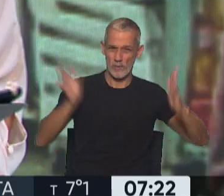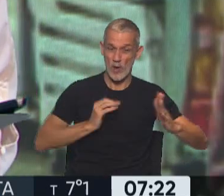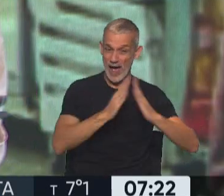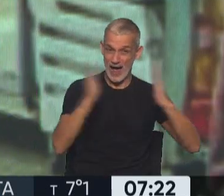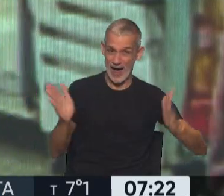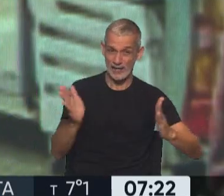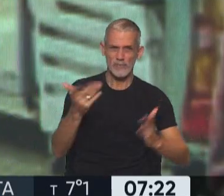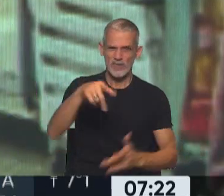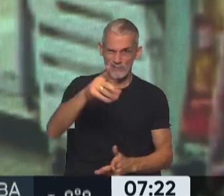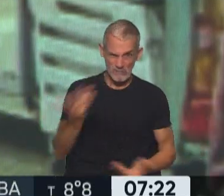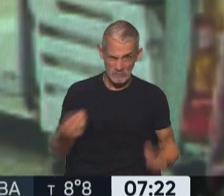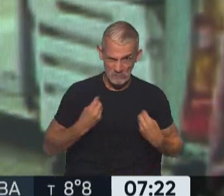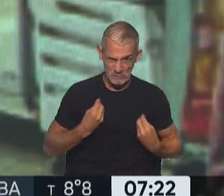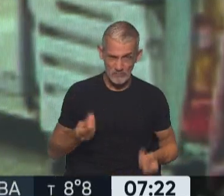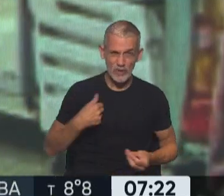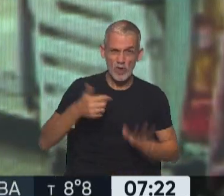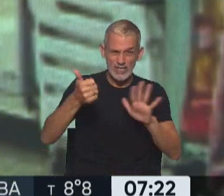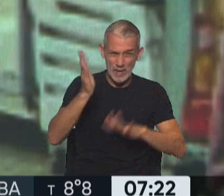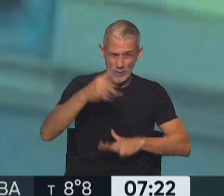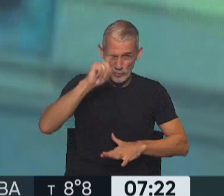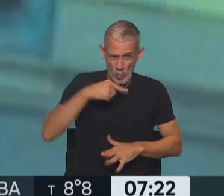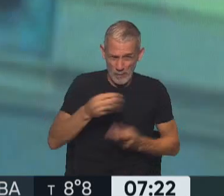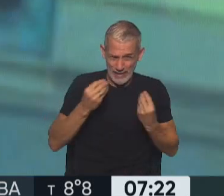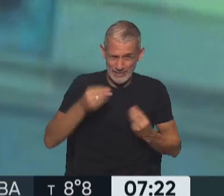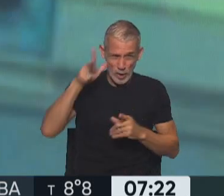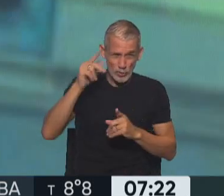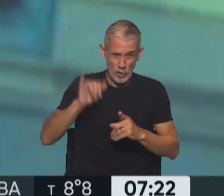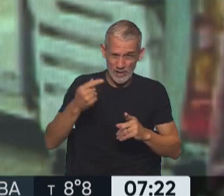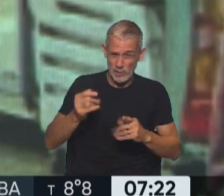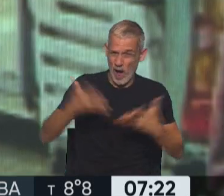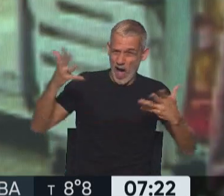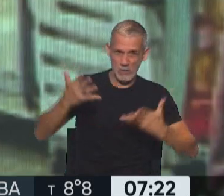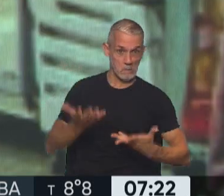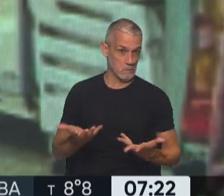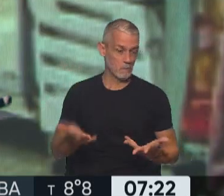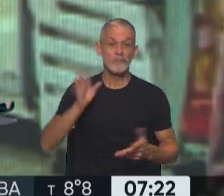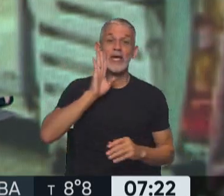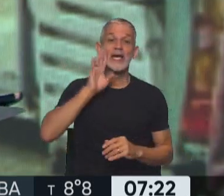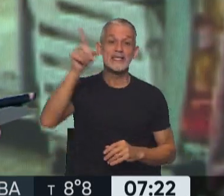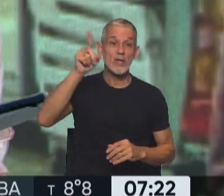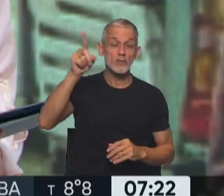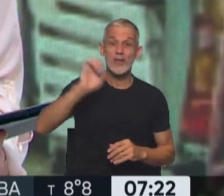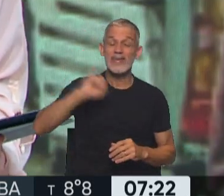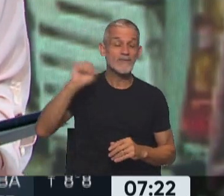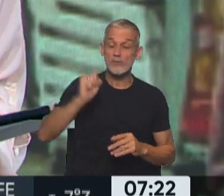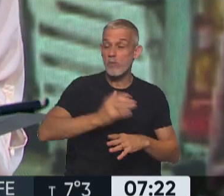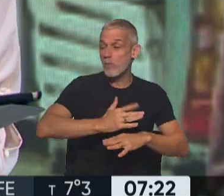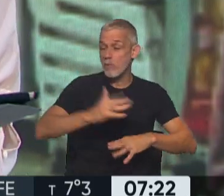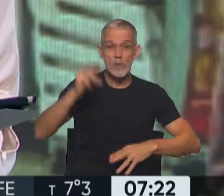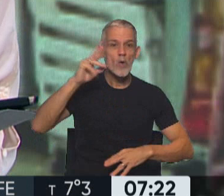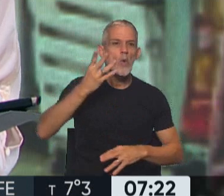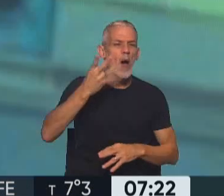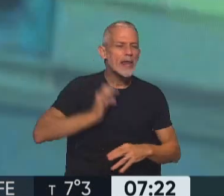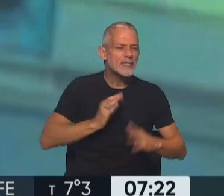que el que está del otro lado dice, pero nosotros vamos a tener 6 en un mes, 8,5 es mucho. Claro. Bueno, en Estados Unidos es la inflación más alta en